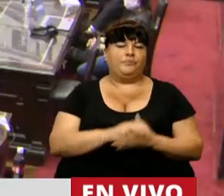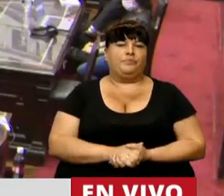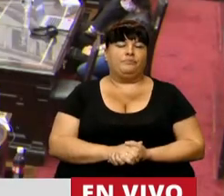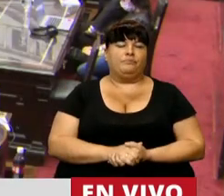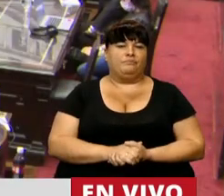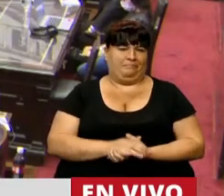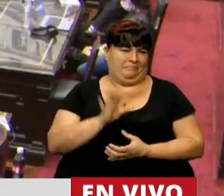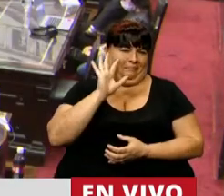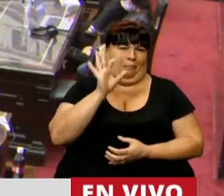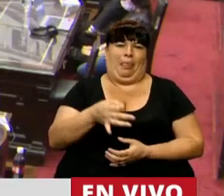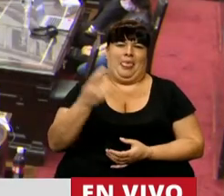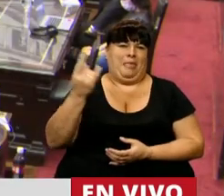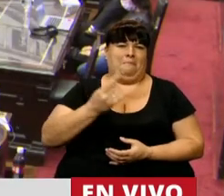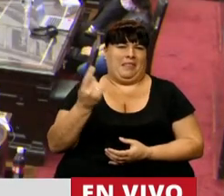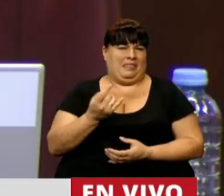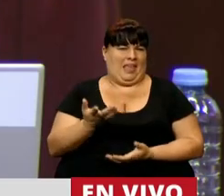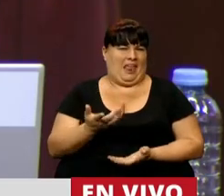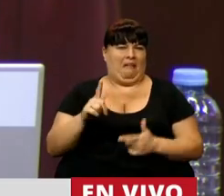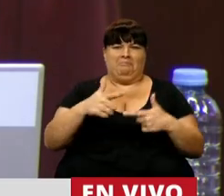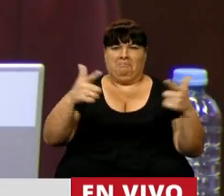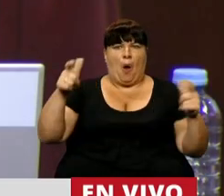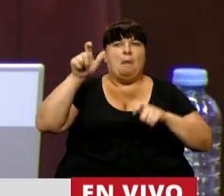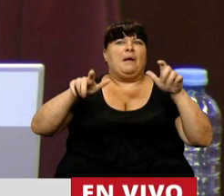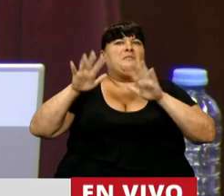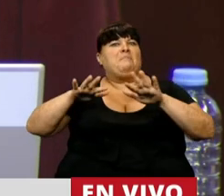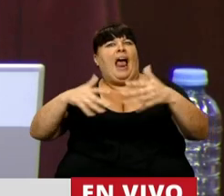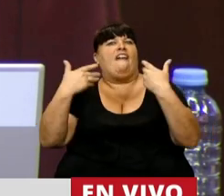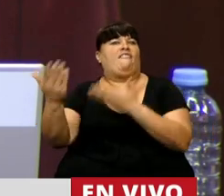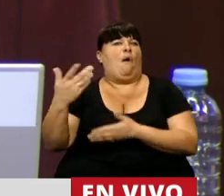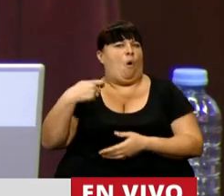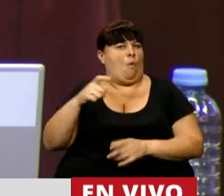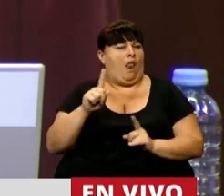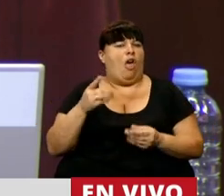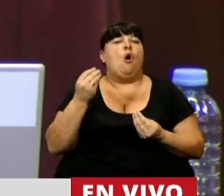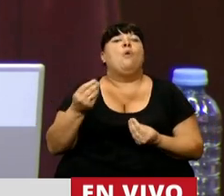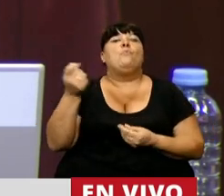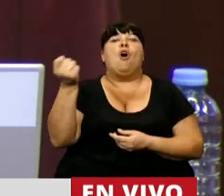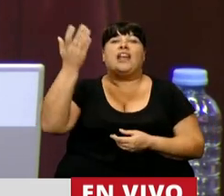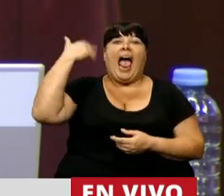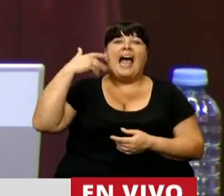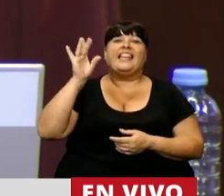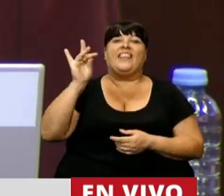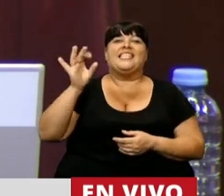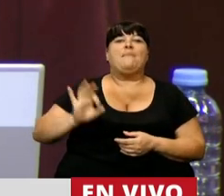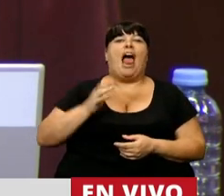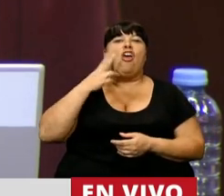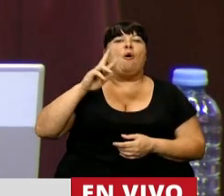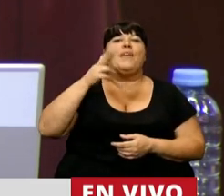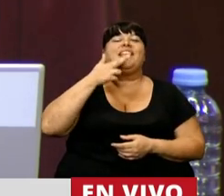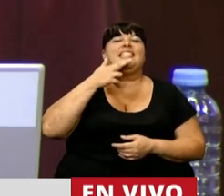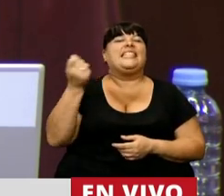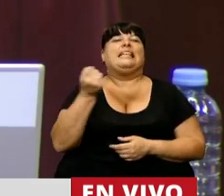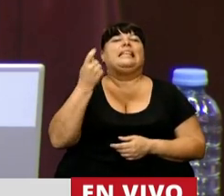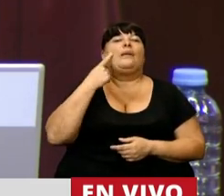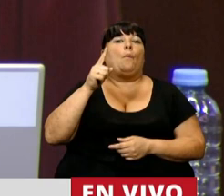Queda clara la mentira, no están en ninguna parte, porque lo que se buscó en aquel diciembre del 2017,